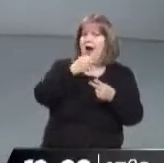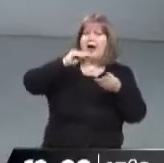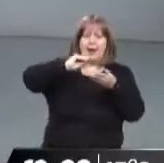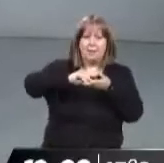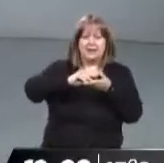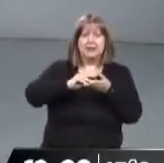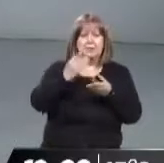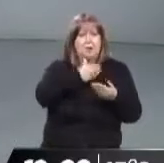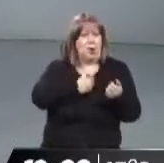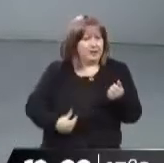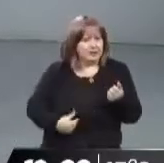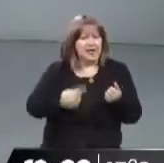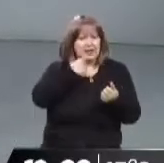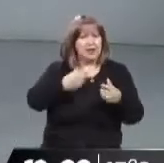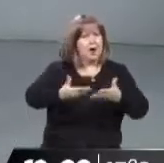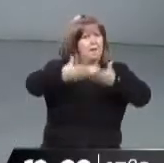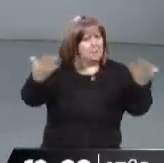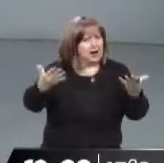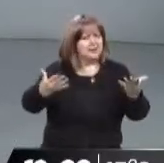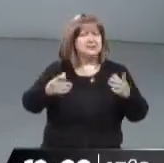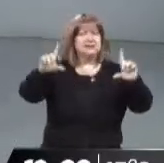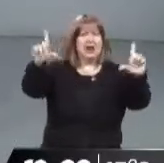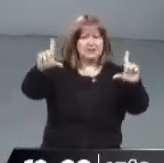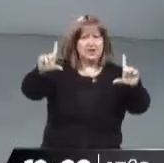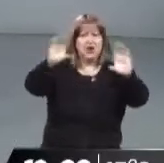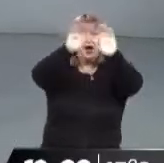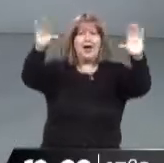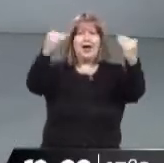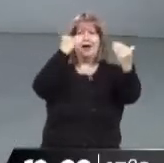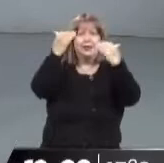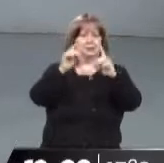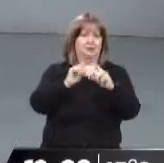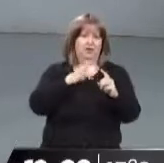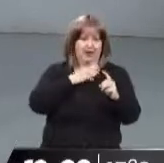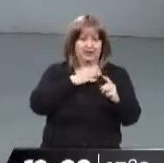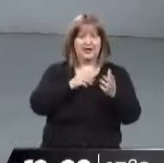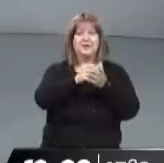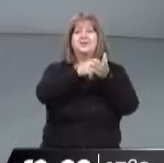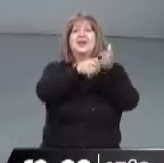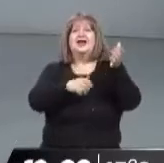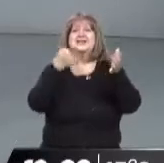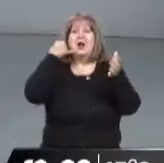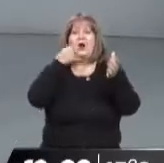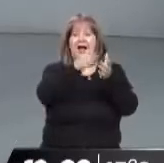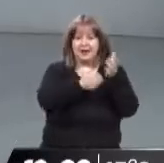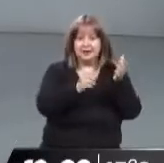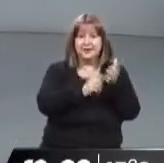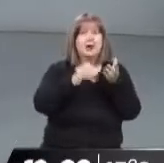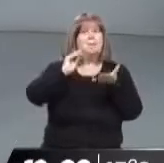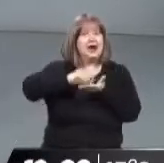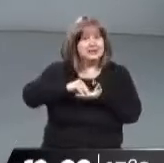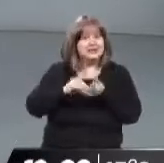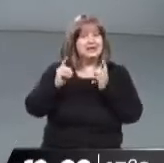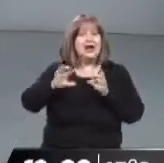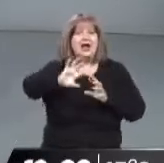trascendido. Vienen de la voz del presidente, esperaremos la reglamentación para que entren en vigencia. Televisores, acondicionadores y celulares. Han sumado ahora